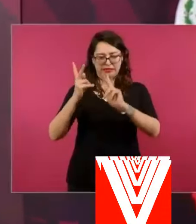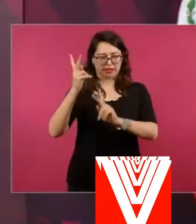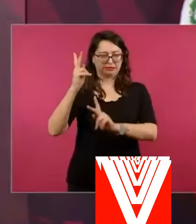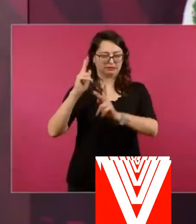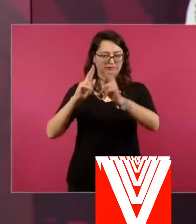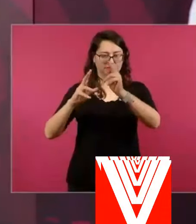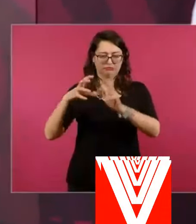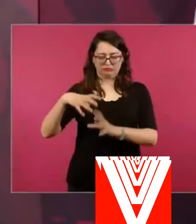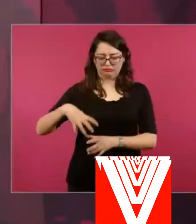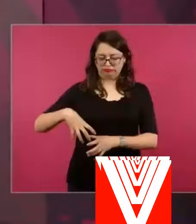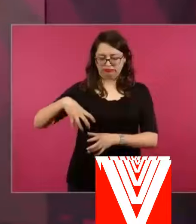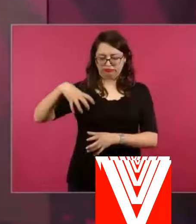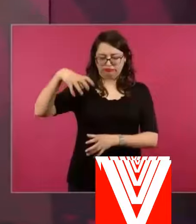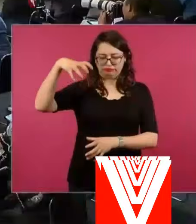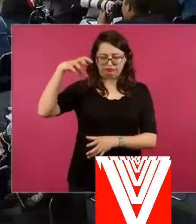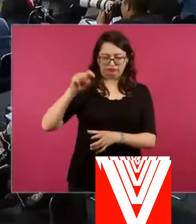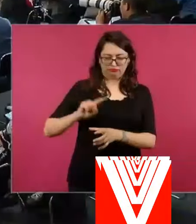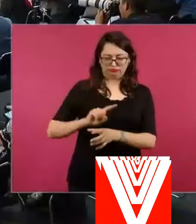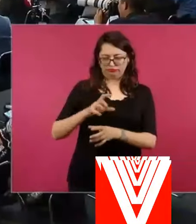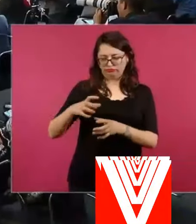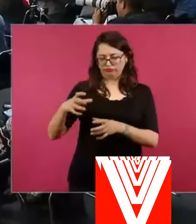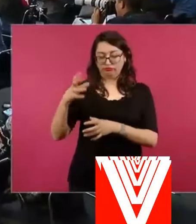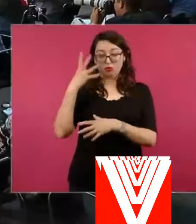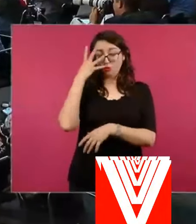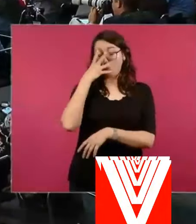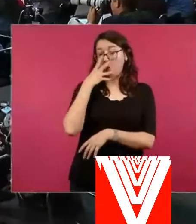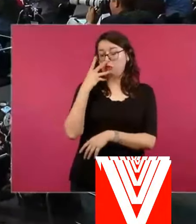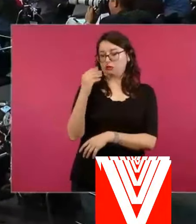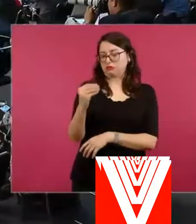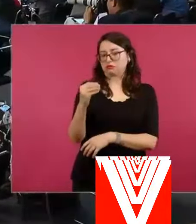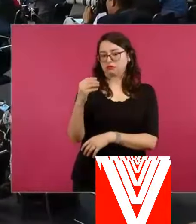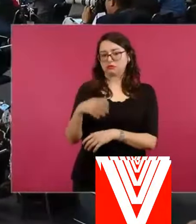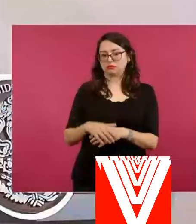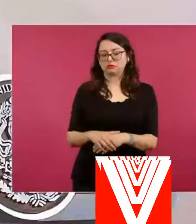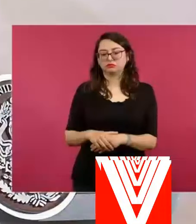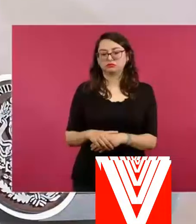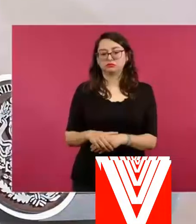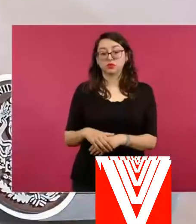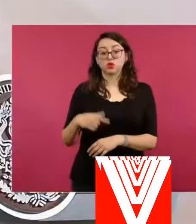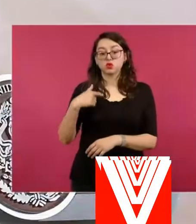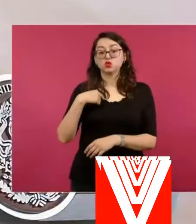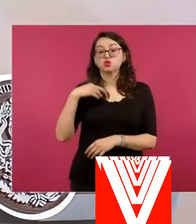importantísimos, bellísimos y ahí en corto le dije